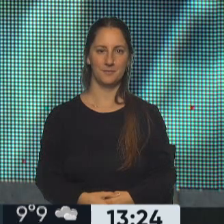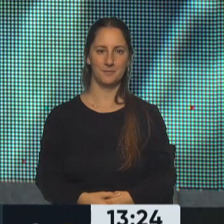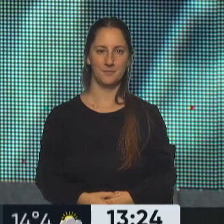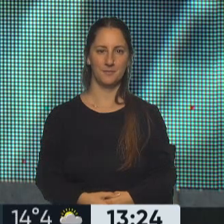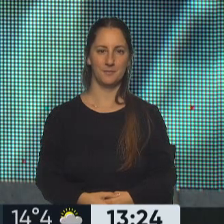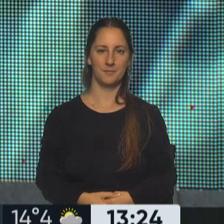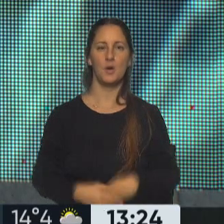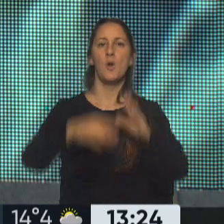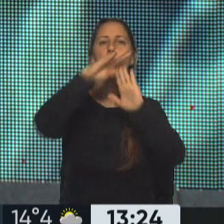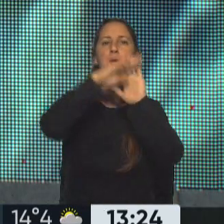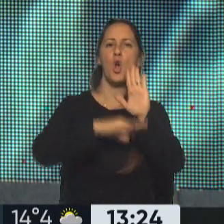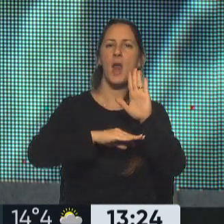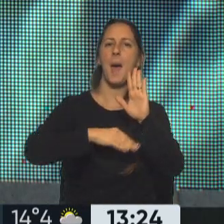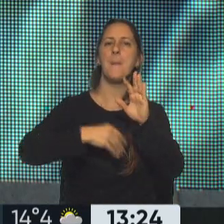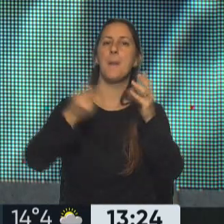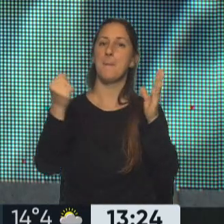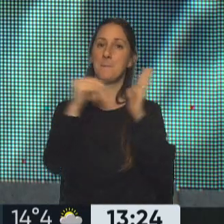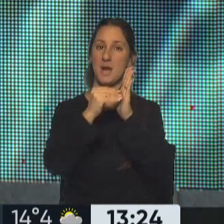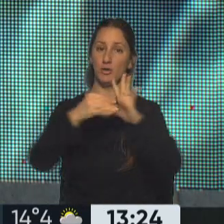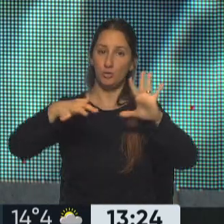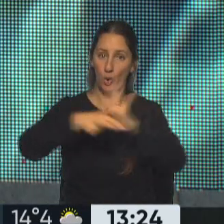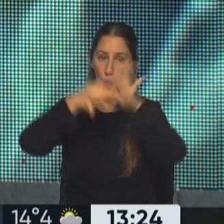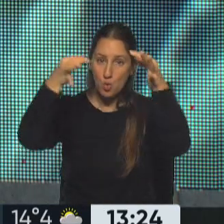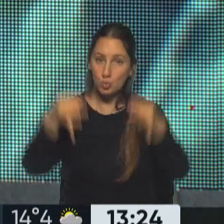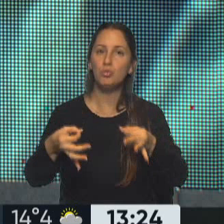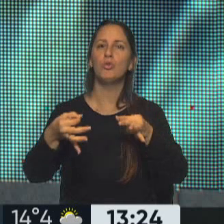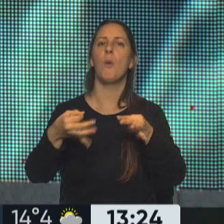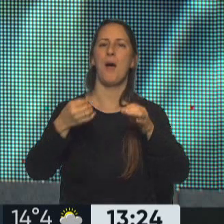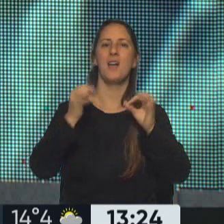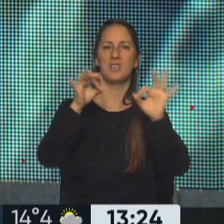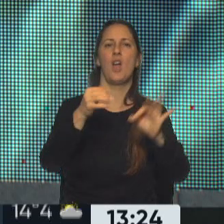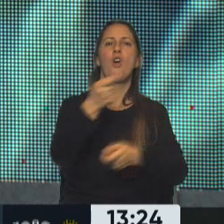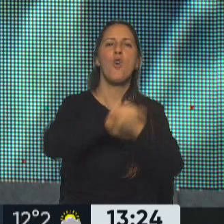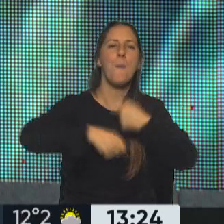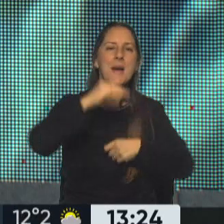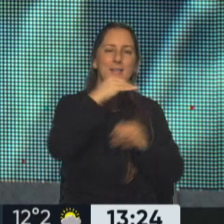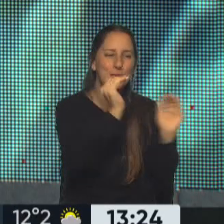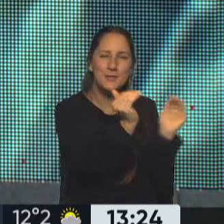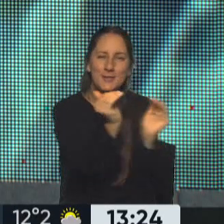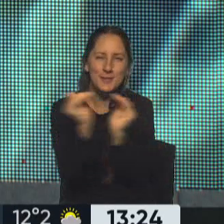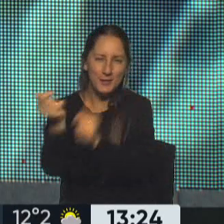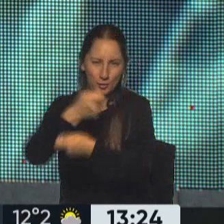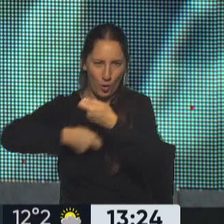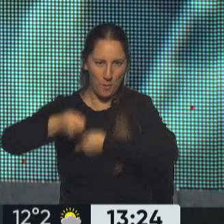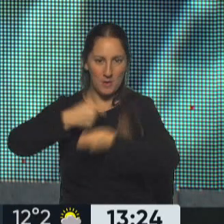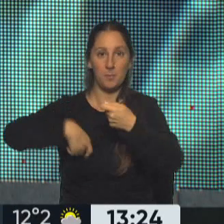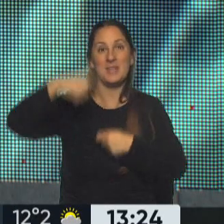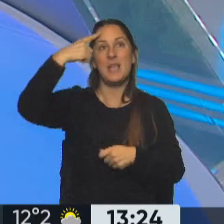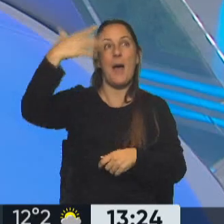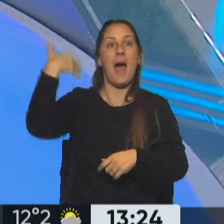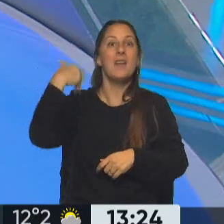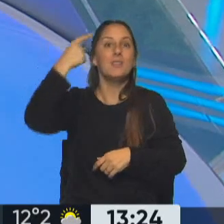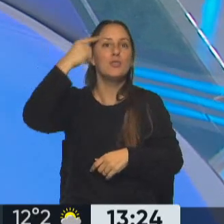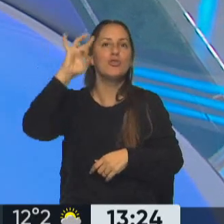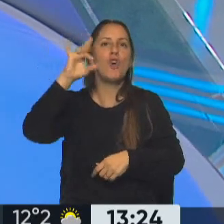El programa Precios Justos finalmente va a llegar a los comercios de cercanía, un reclamo que ya venían realizando los consumidores, teniendo en cuenta que únicamente estaban